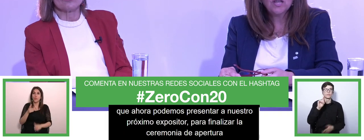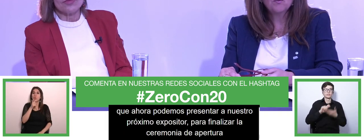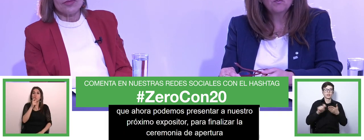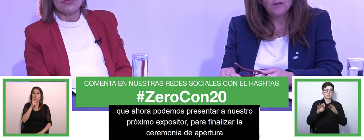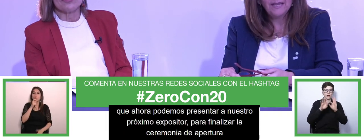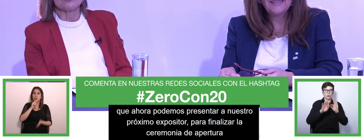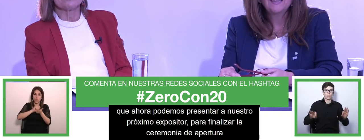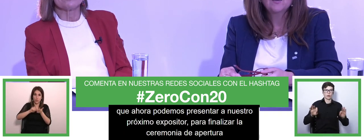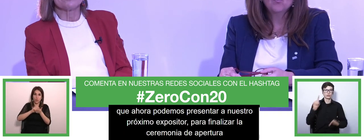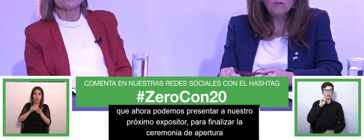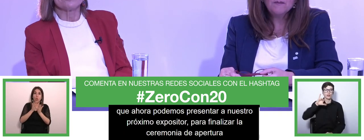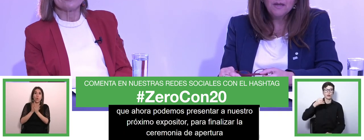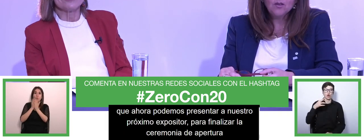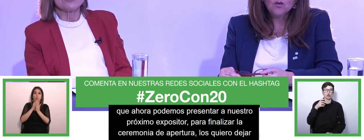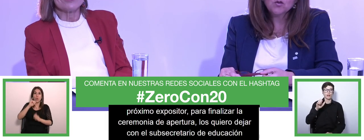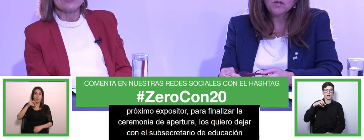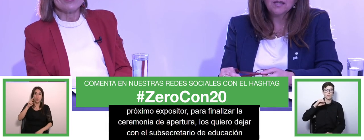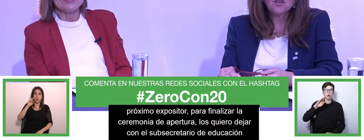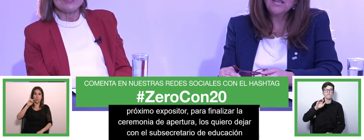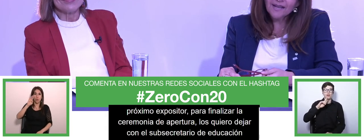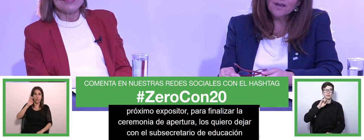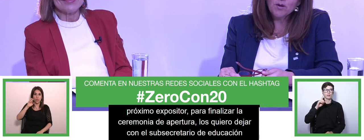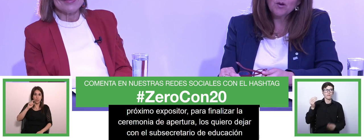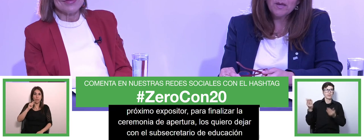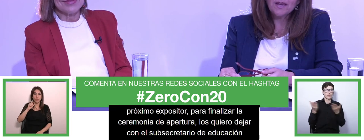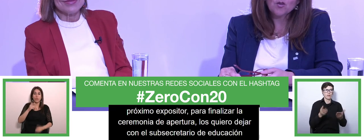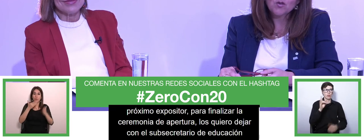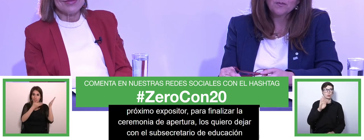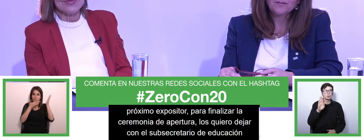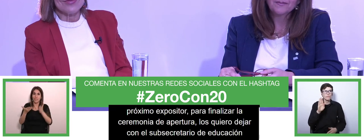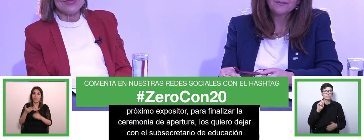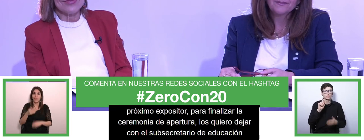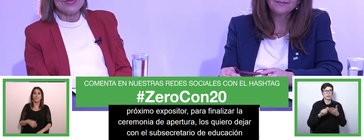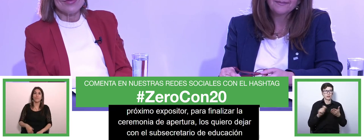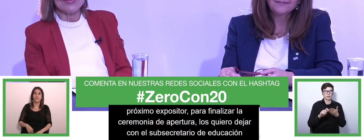Jorge Poblete muy bienvenido subsecretario y gracias por acompañarnos